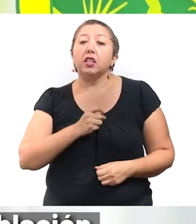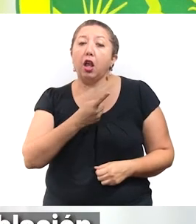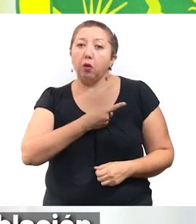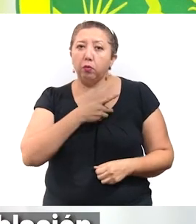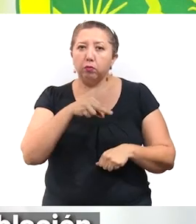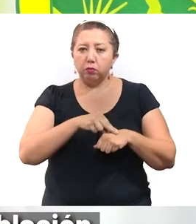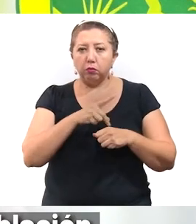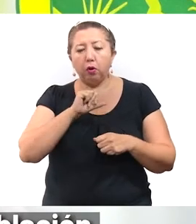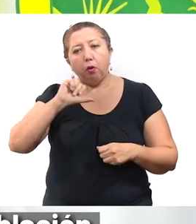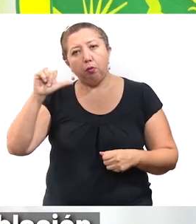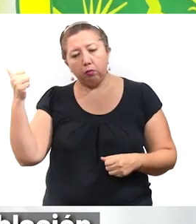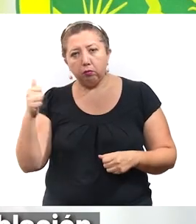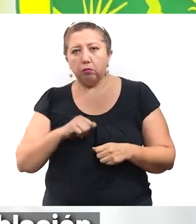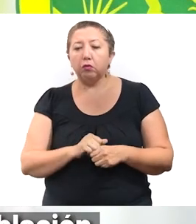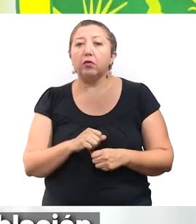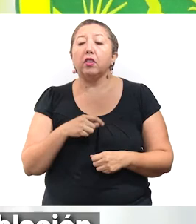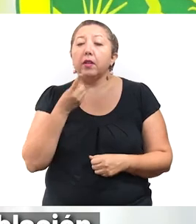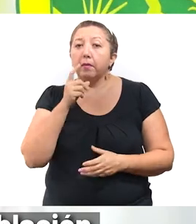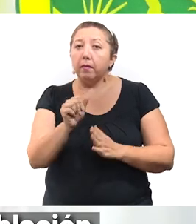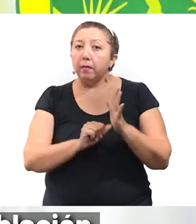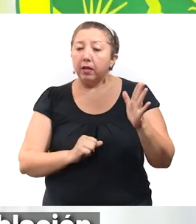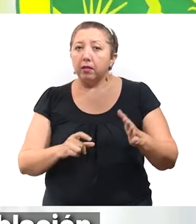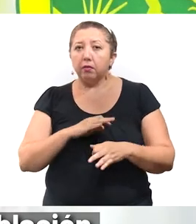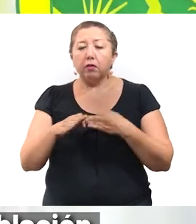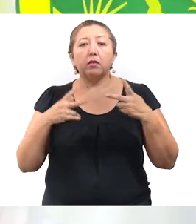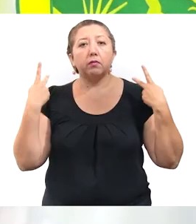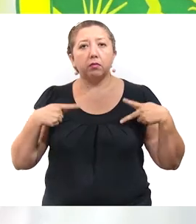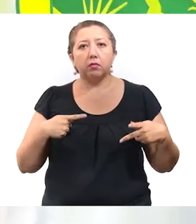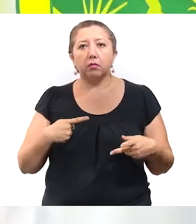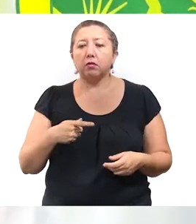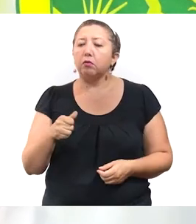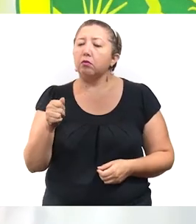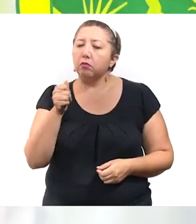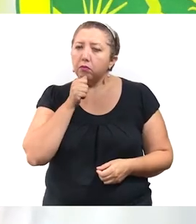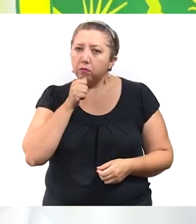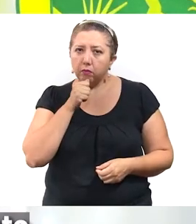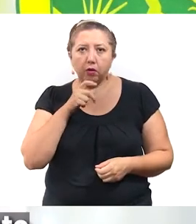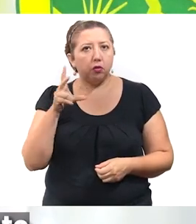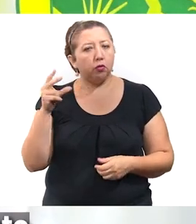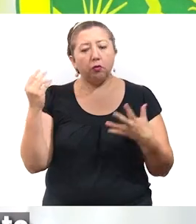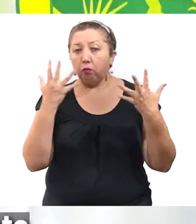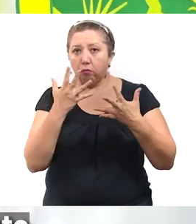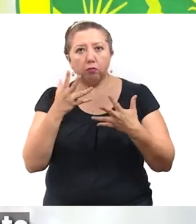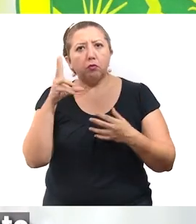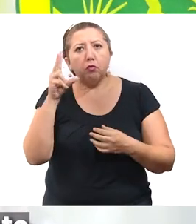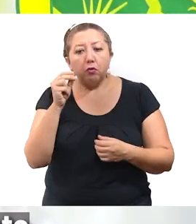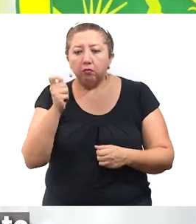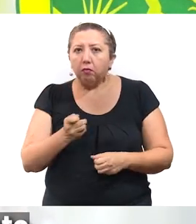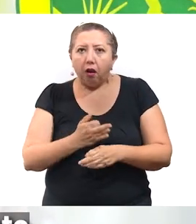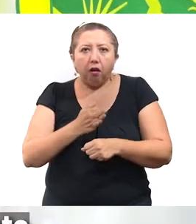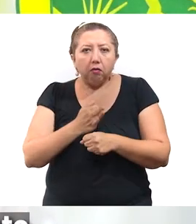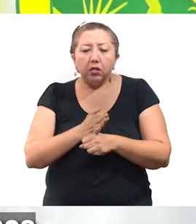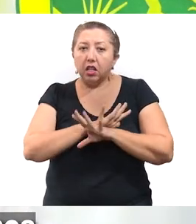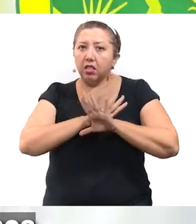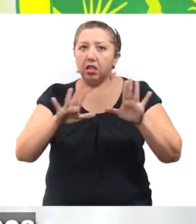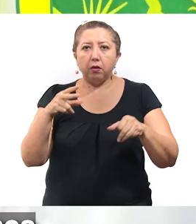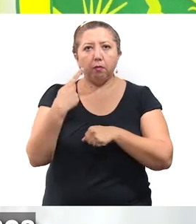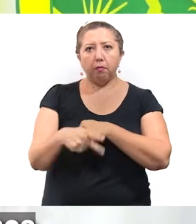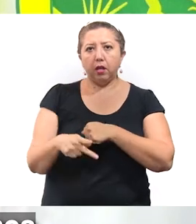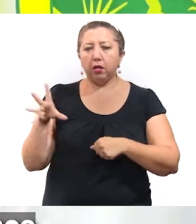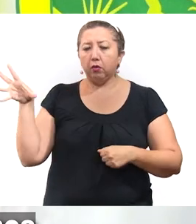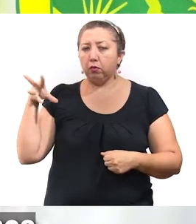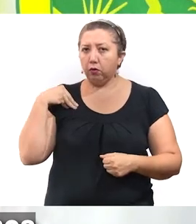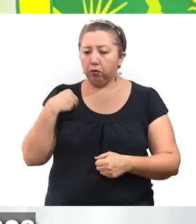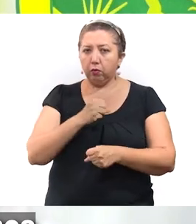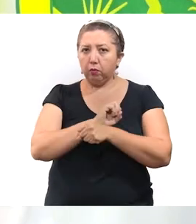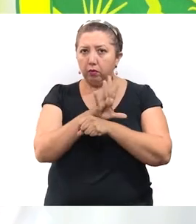salud y durante el resto del año al resto de la población, no nos confundamos. Esto no significa que en este momento ya no corremos